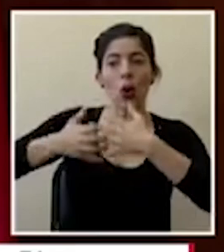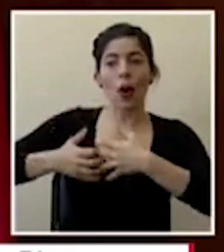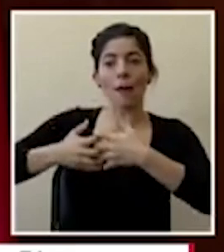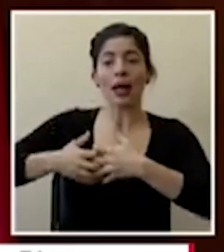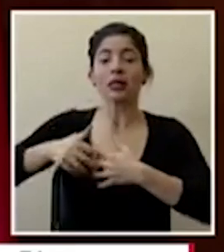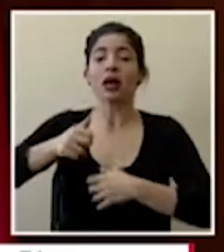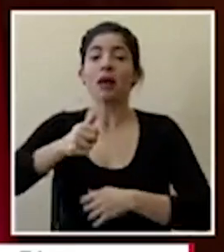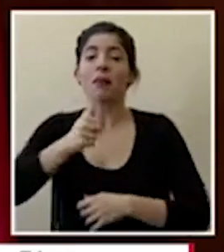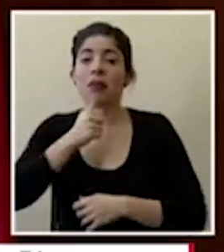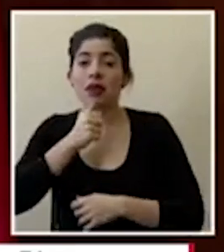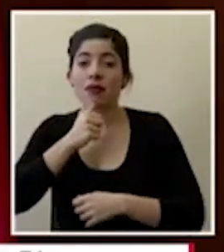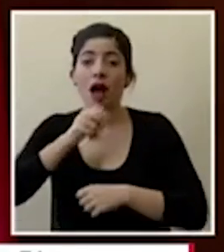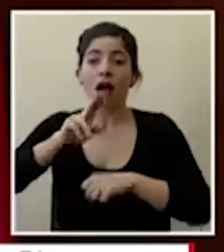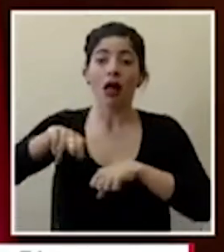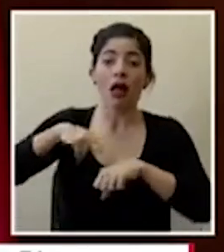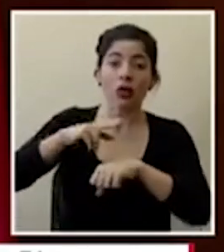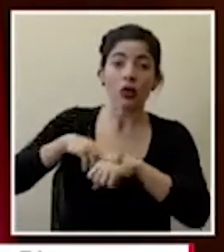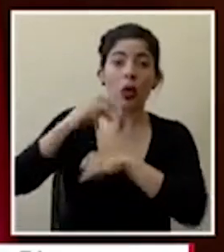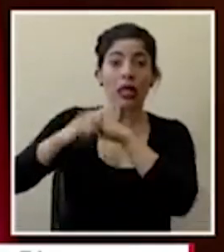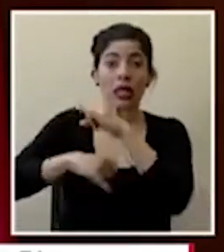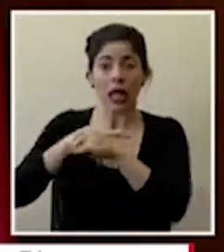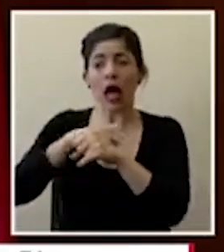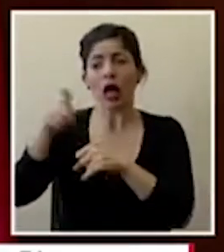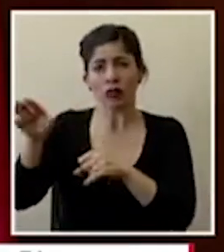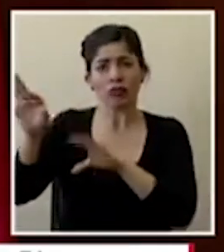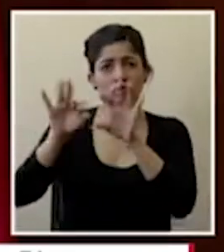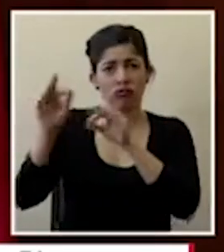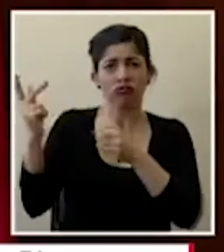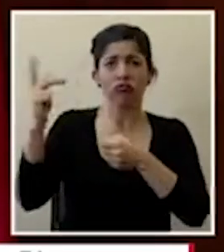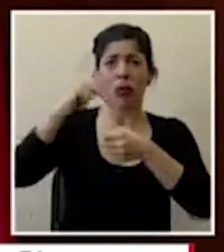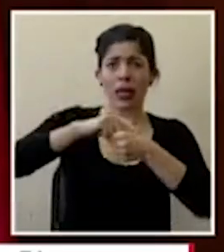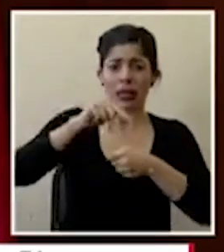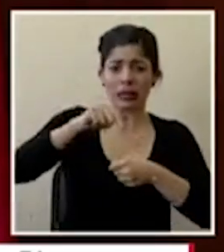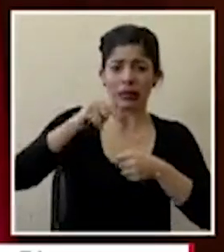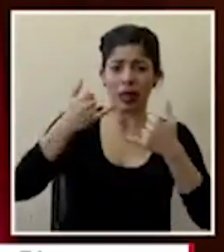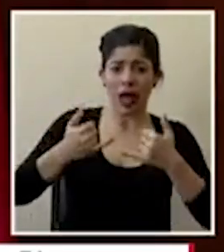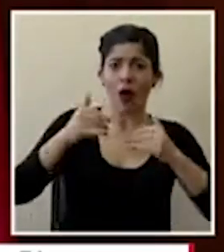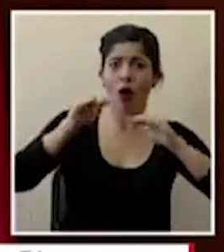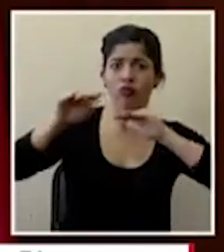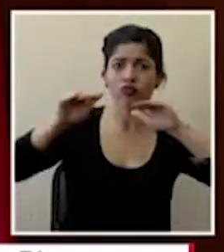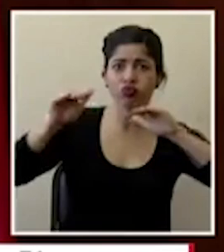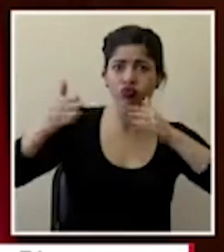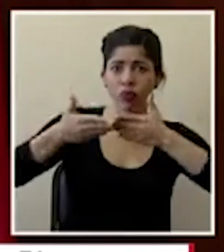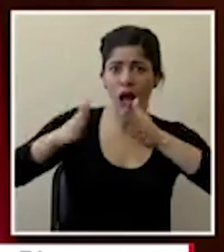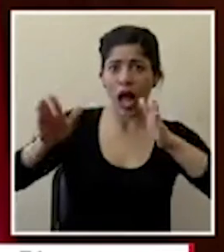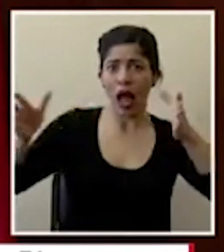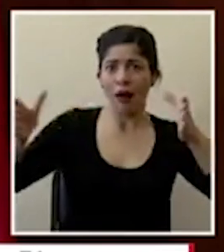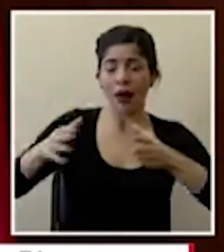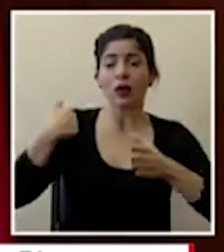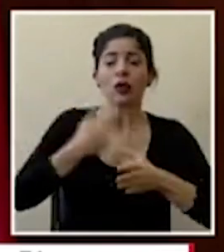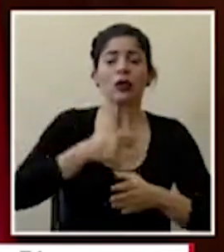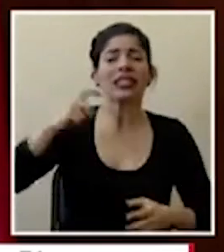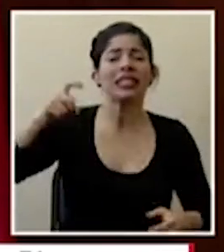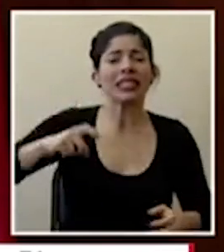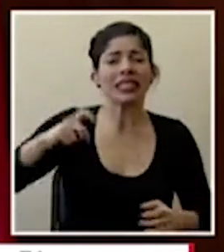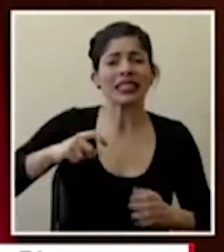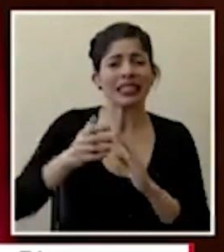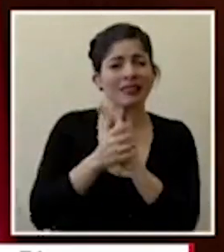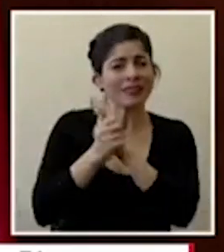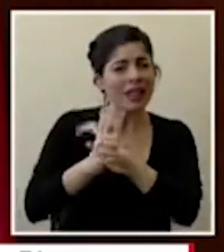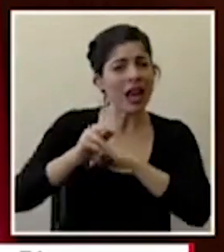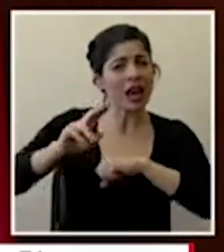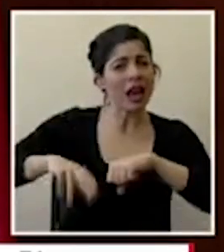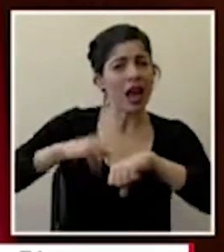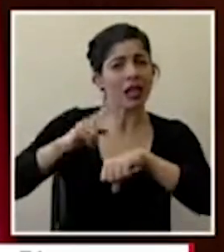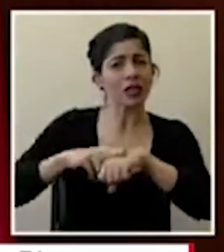transnacionales y nacionales a participar en los concursos que estamos y las convocatorias que estamos abriendo pues ocupamos de todo el talento nacional